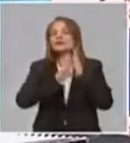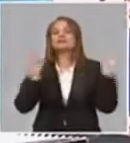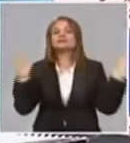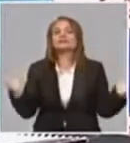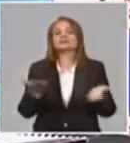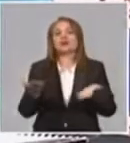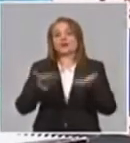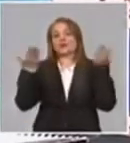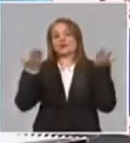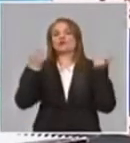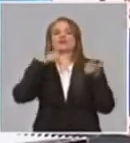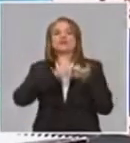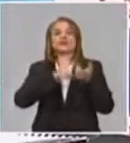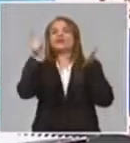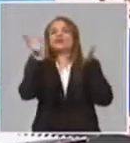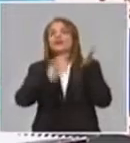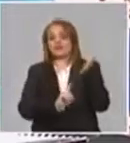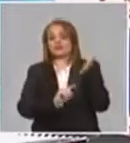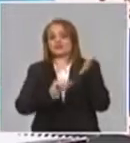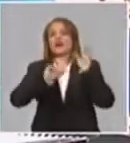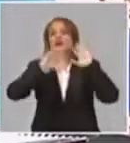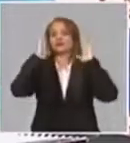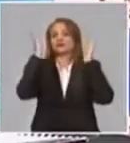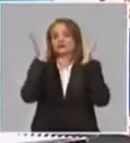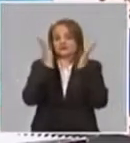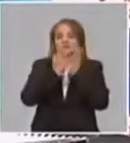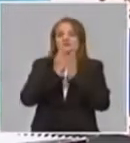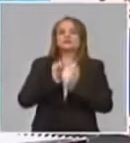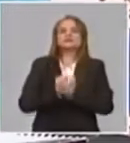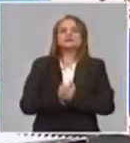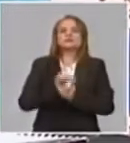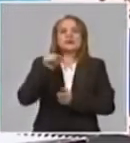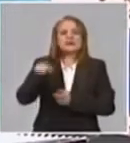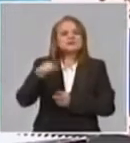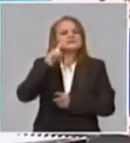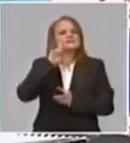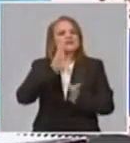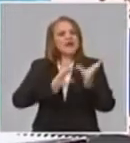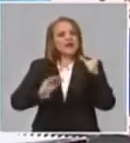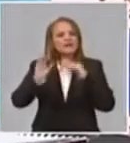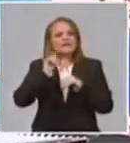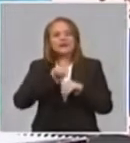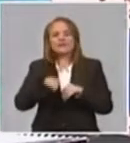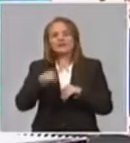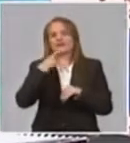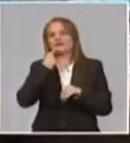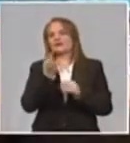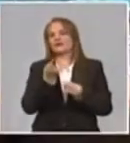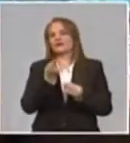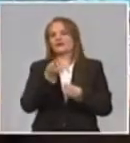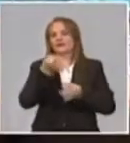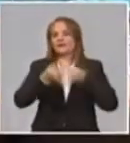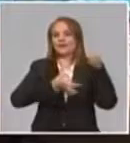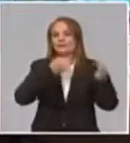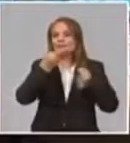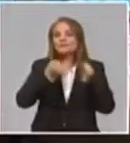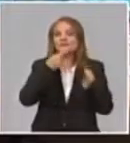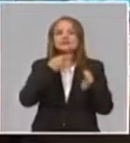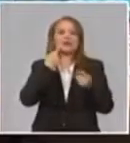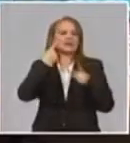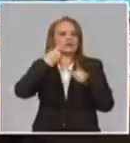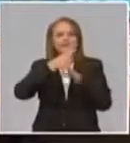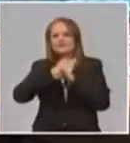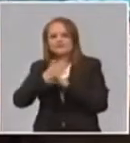el doctor Michel hablaba aquí de la importancia del empleo de las técnicas de irradiación, GAMAC, para